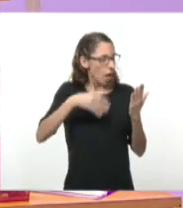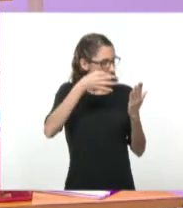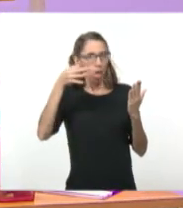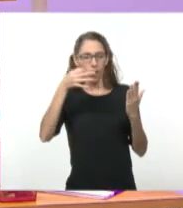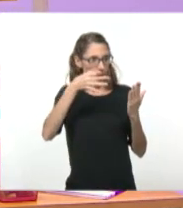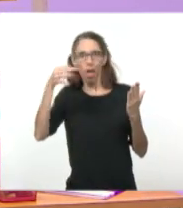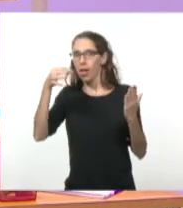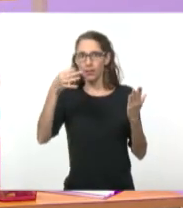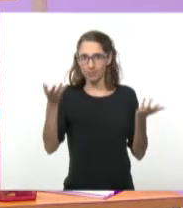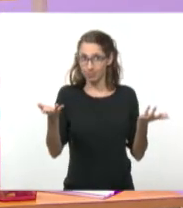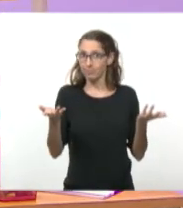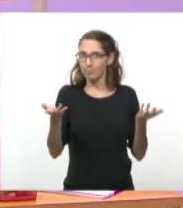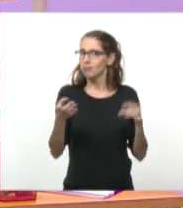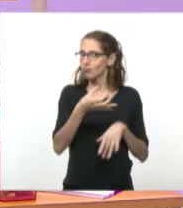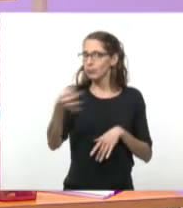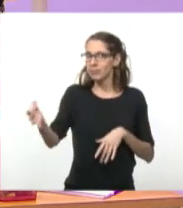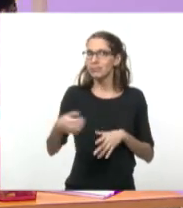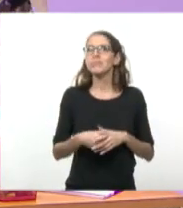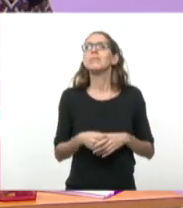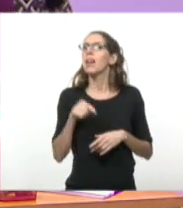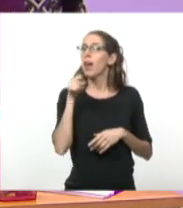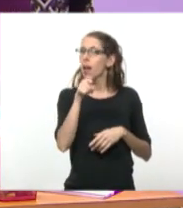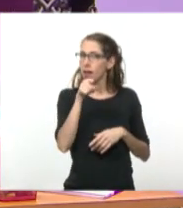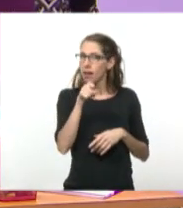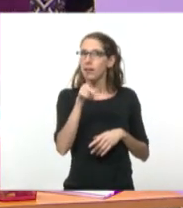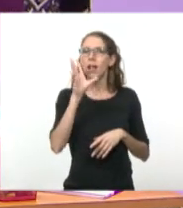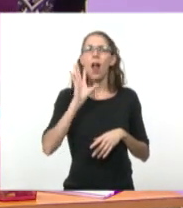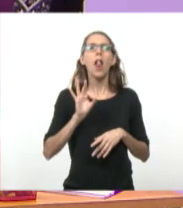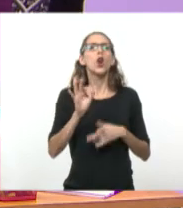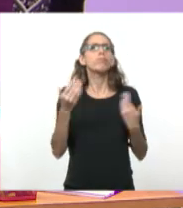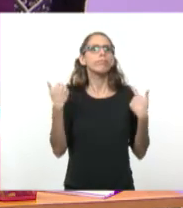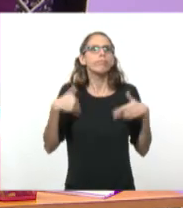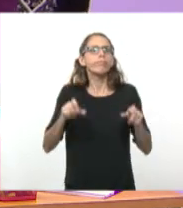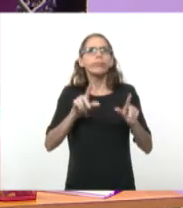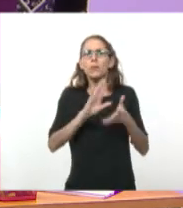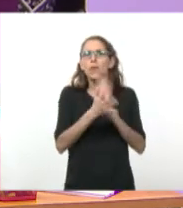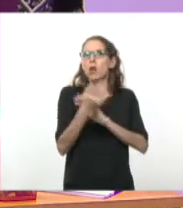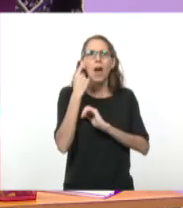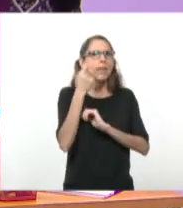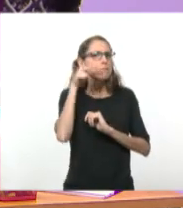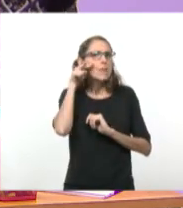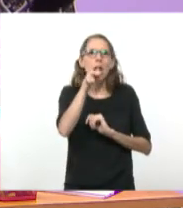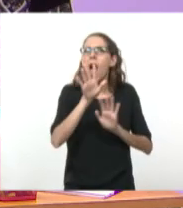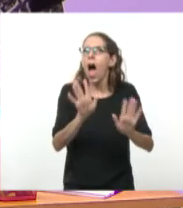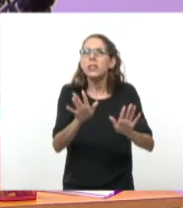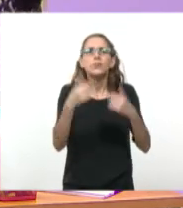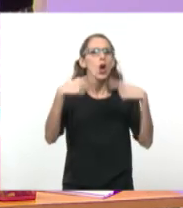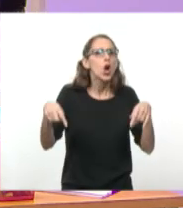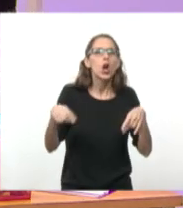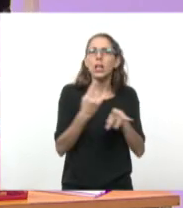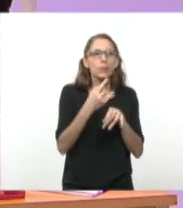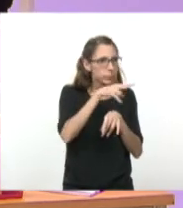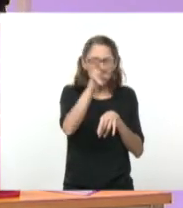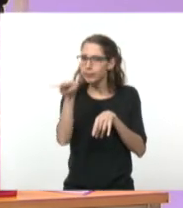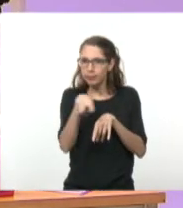otras cosas. De una. Y acá hay una cosa bastante instintiva de la mirada, que recorre los objetos y que va